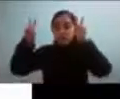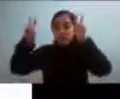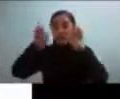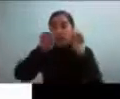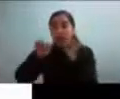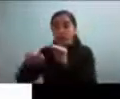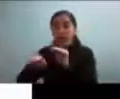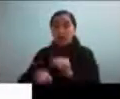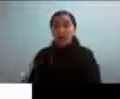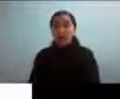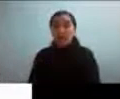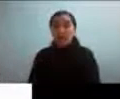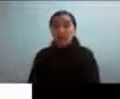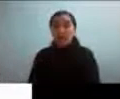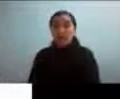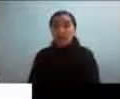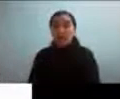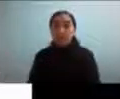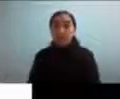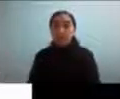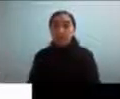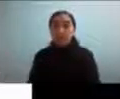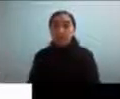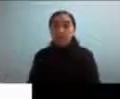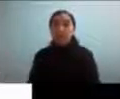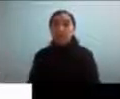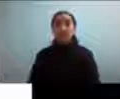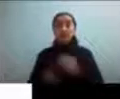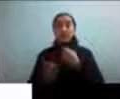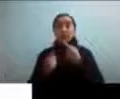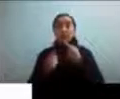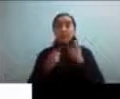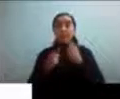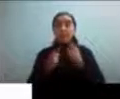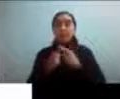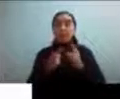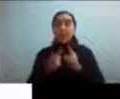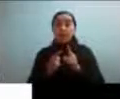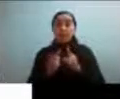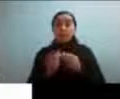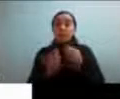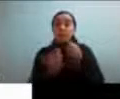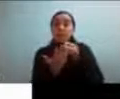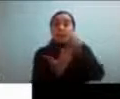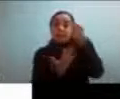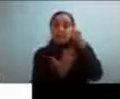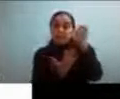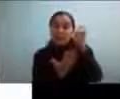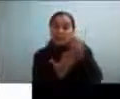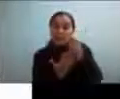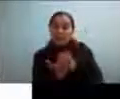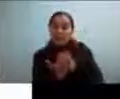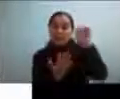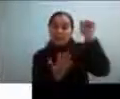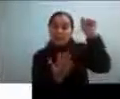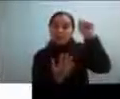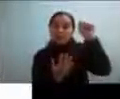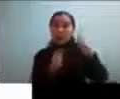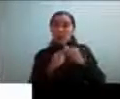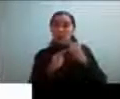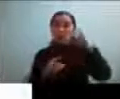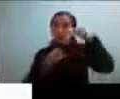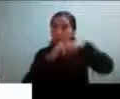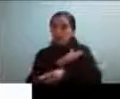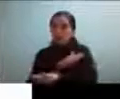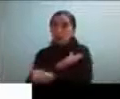derribó iniciante la idea del diagnóstico del autismo como una progresión continua desde un autismo severo a un autismo leve